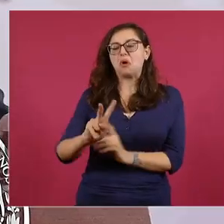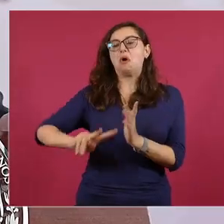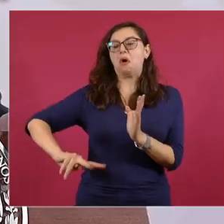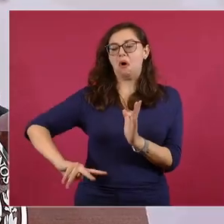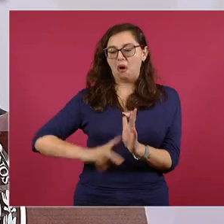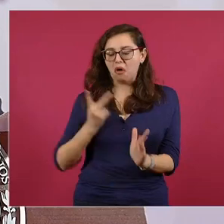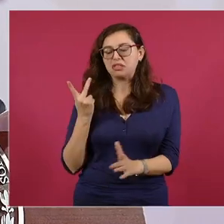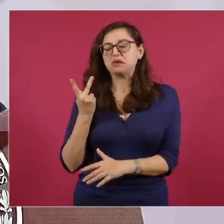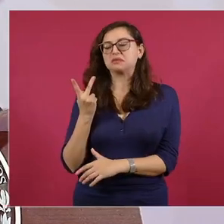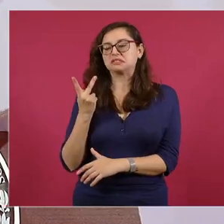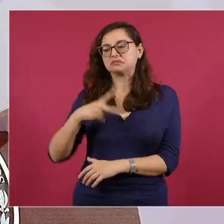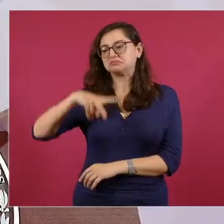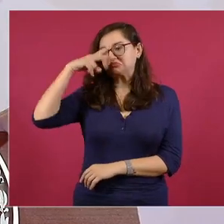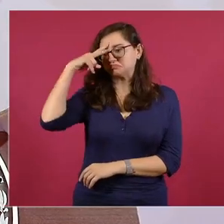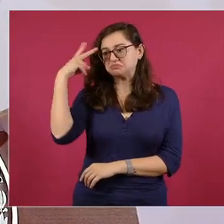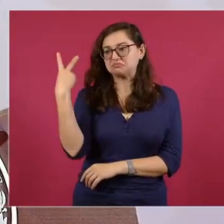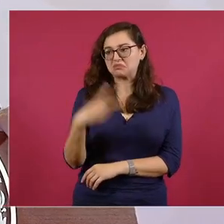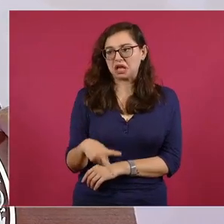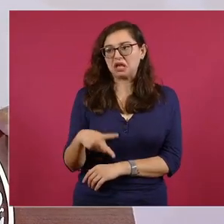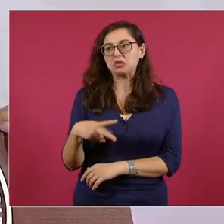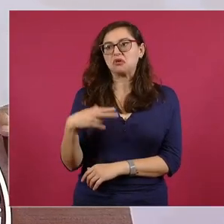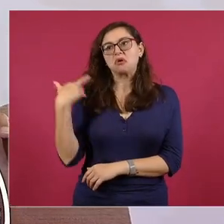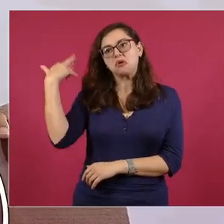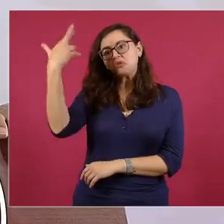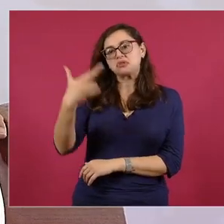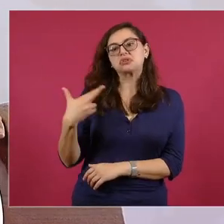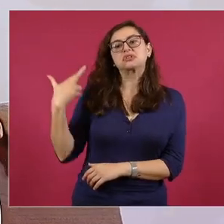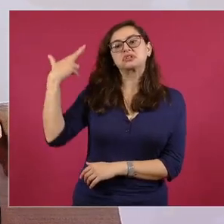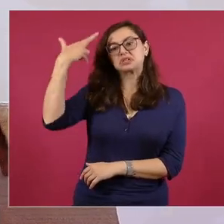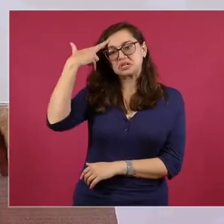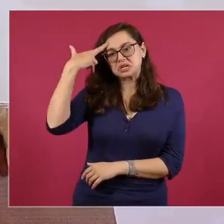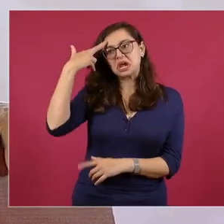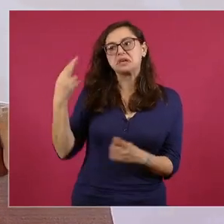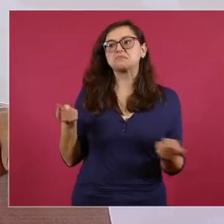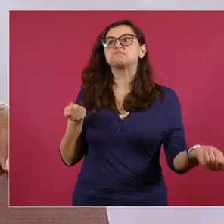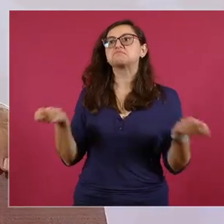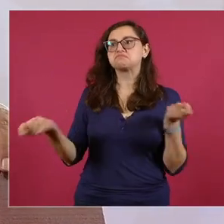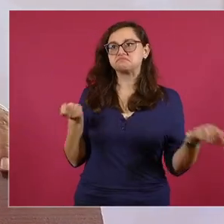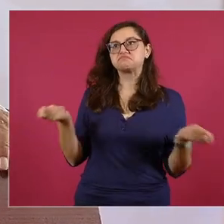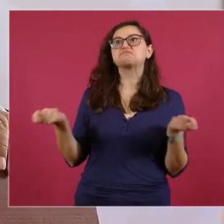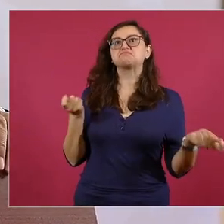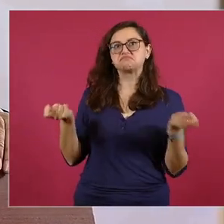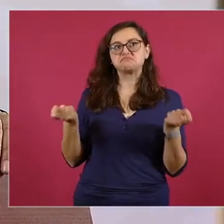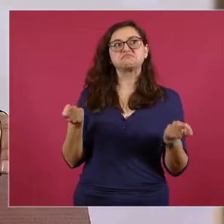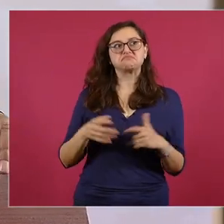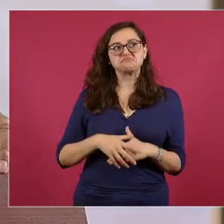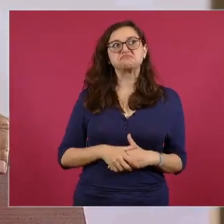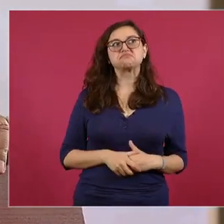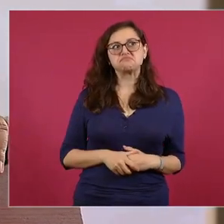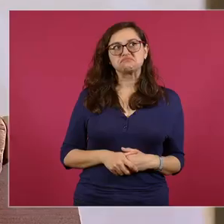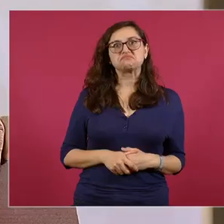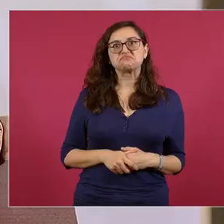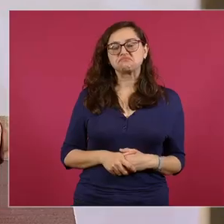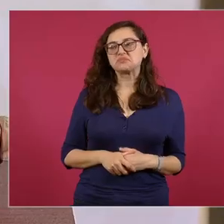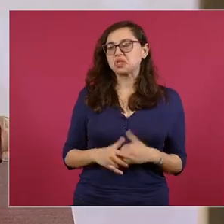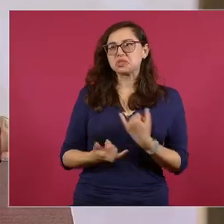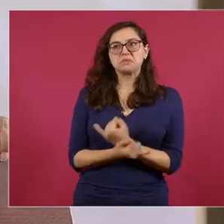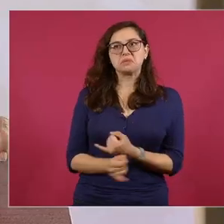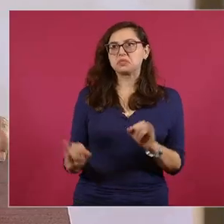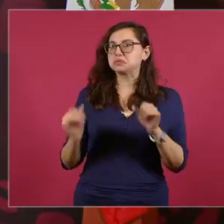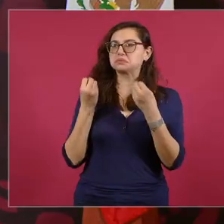dejará de ser una república para convertirse en una